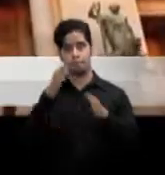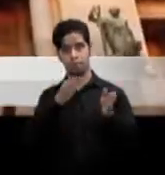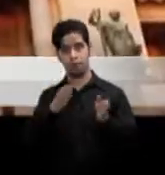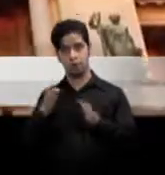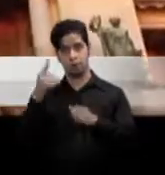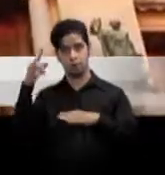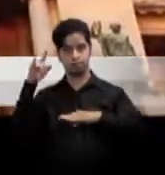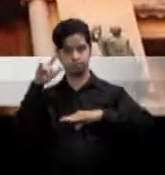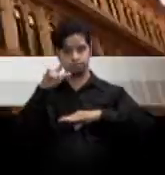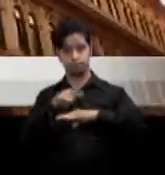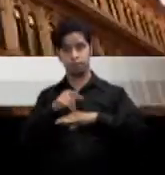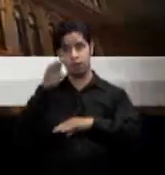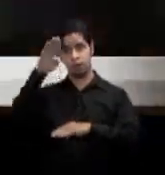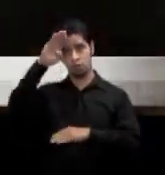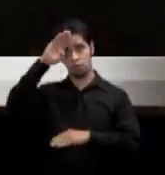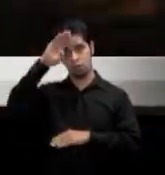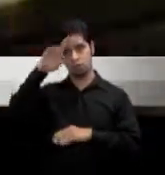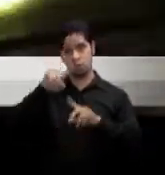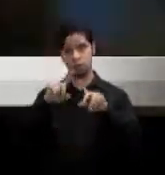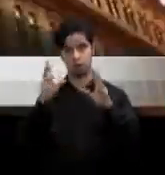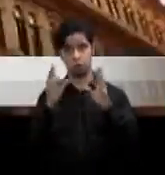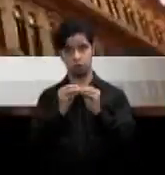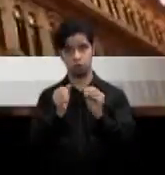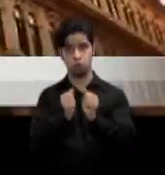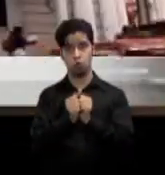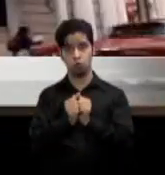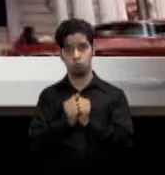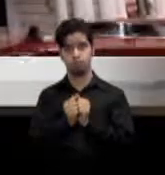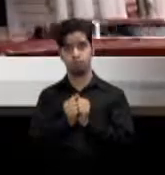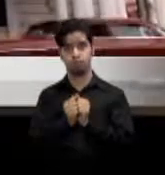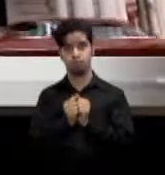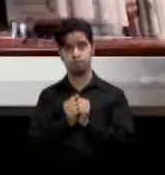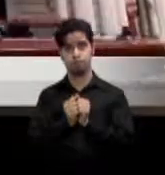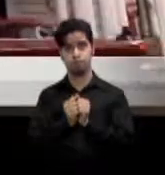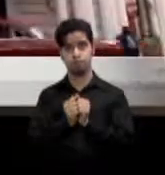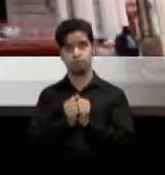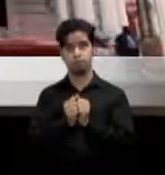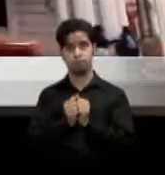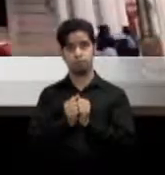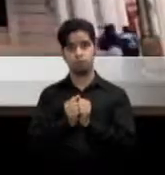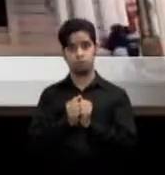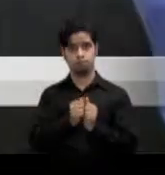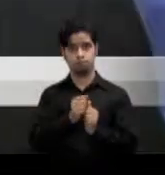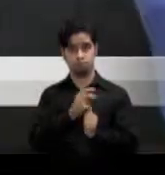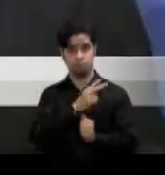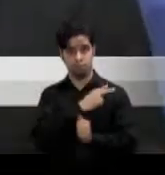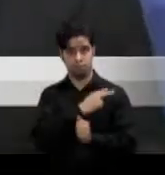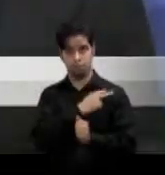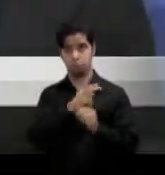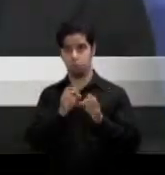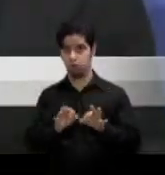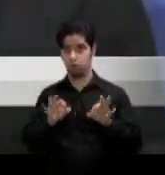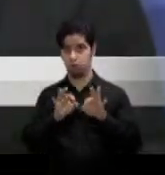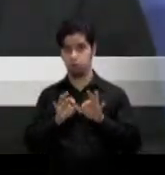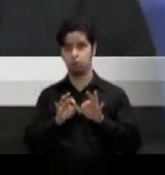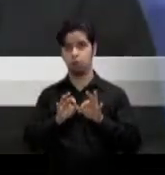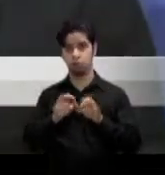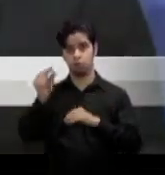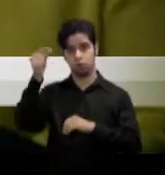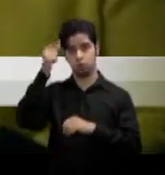el fin de semana en el mismo se reunirán con oficiales de alto rango de distintas áreas para aclarar las expectativas del gobierno